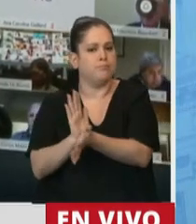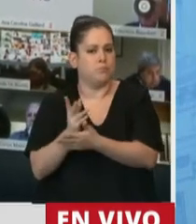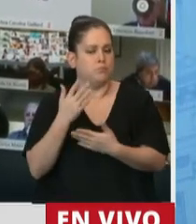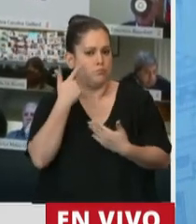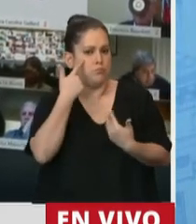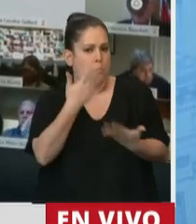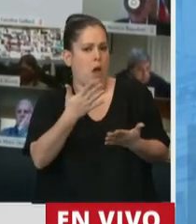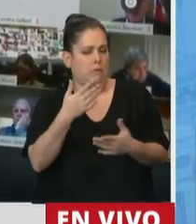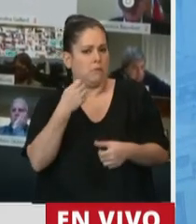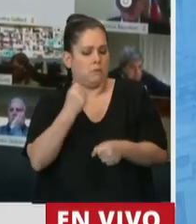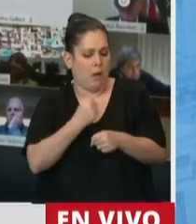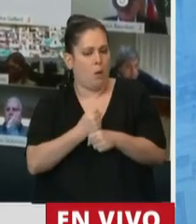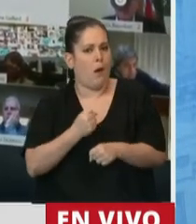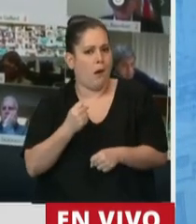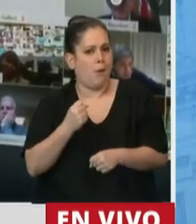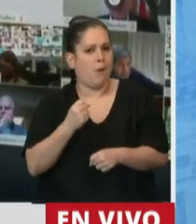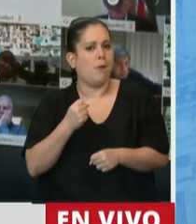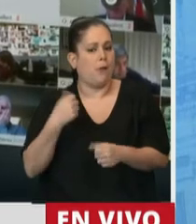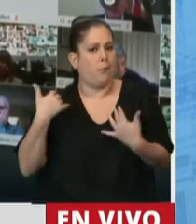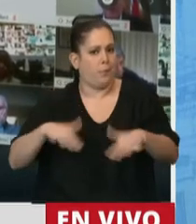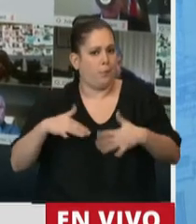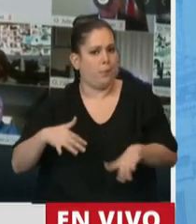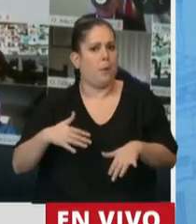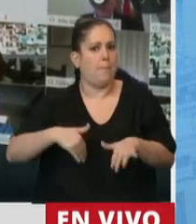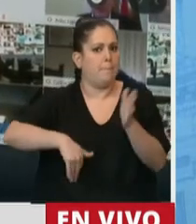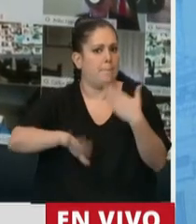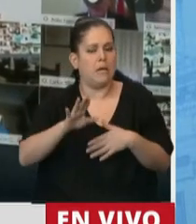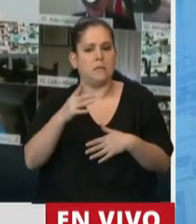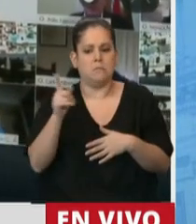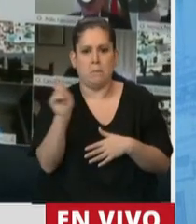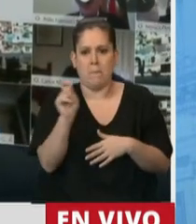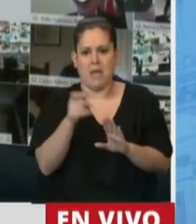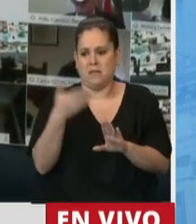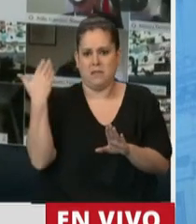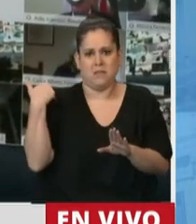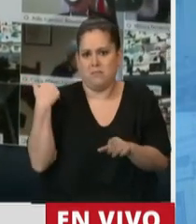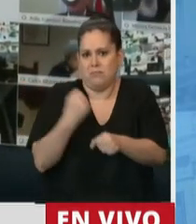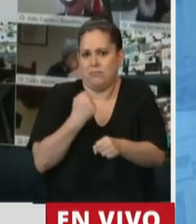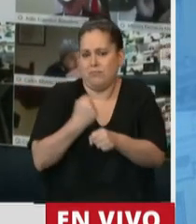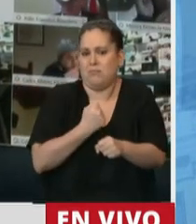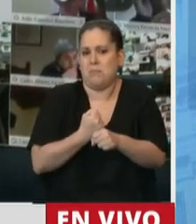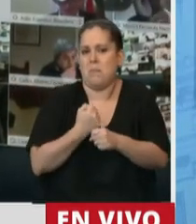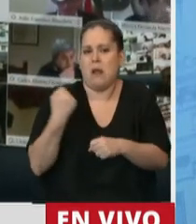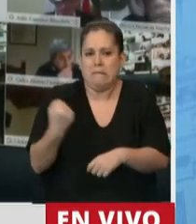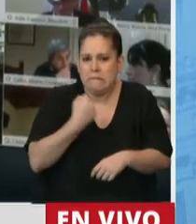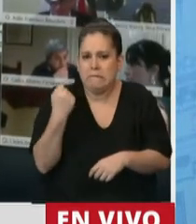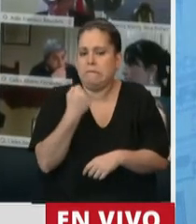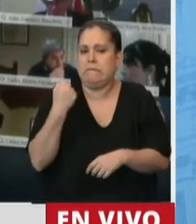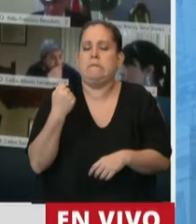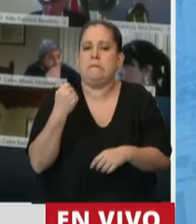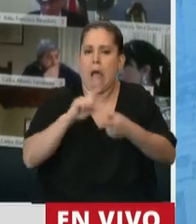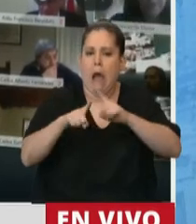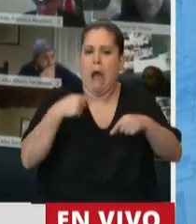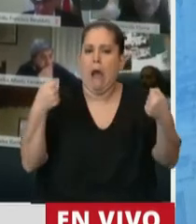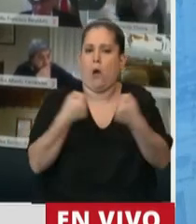realizados en estos últimos días, en este último mes, para tratar de alcanzar los máximos